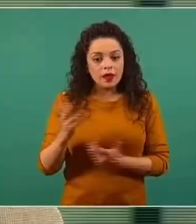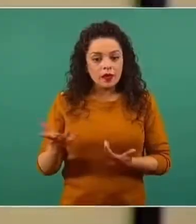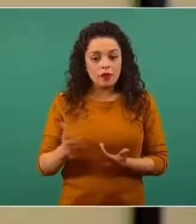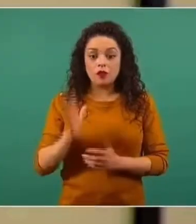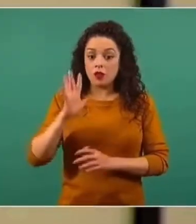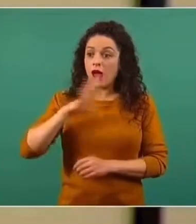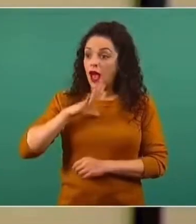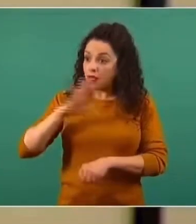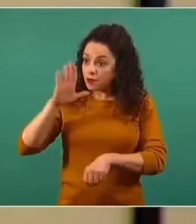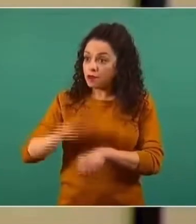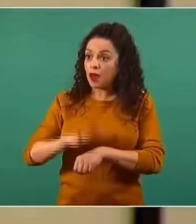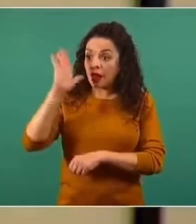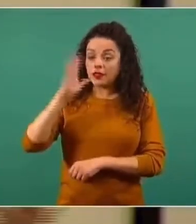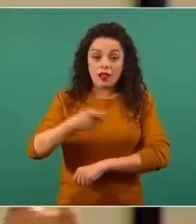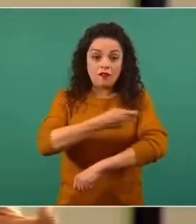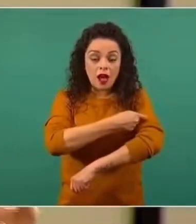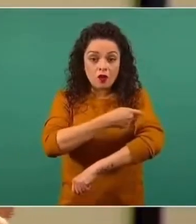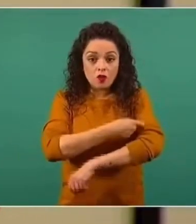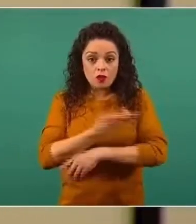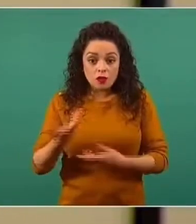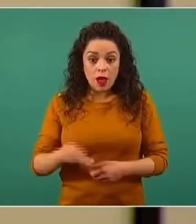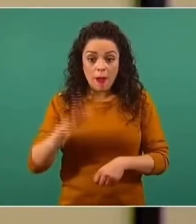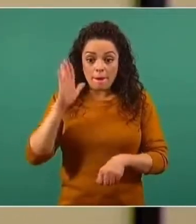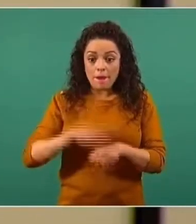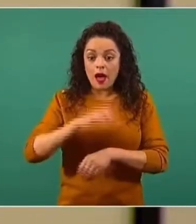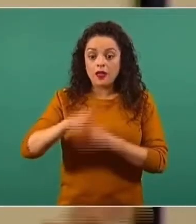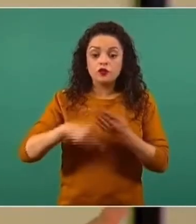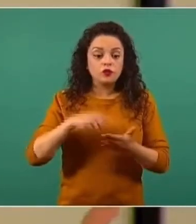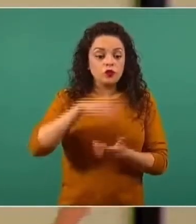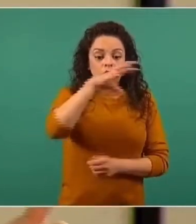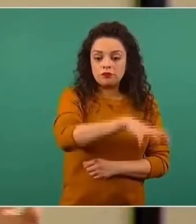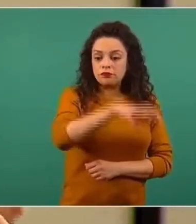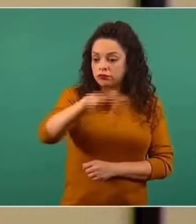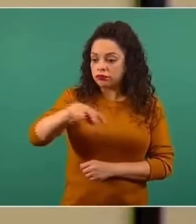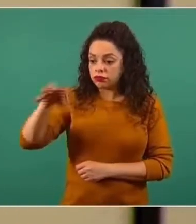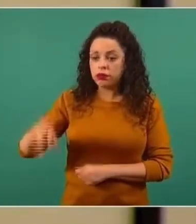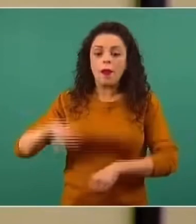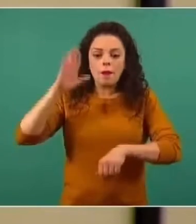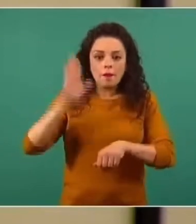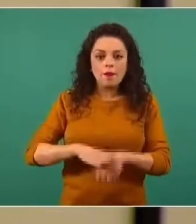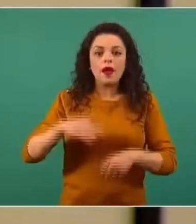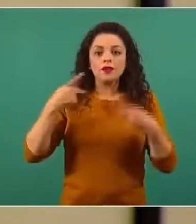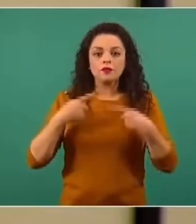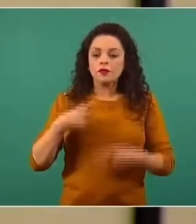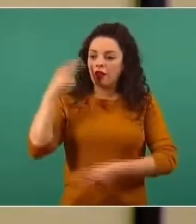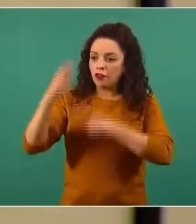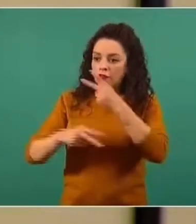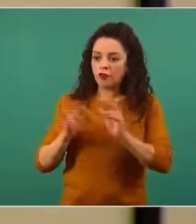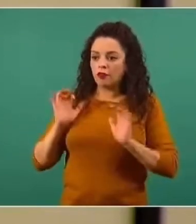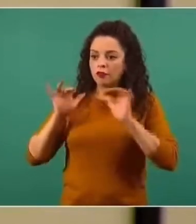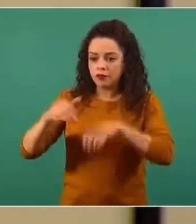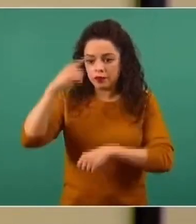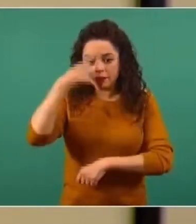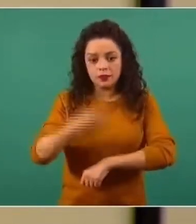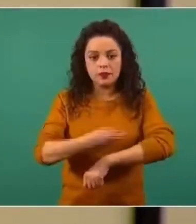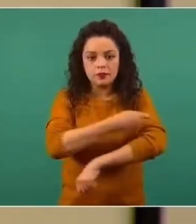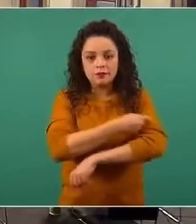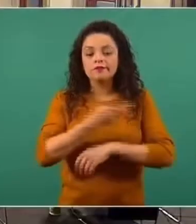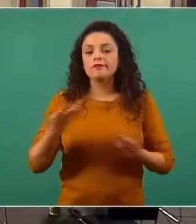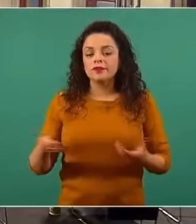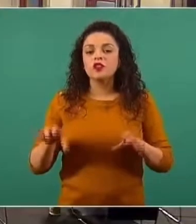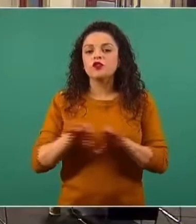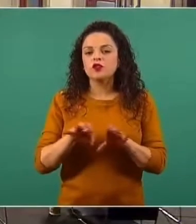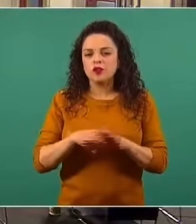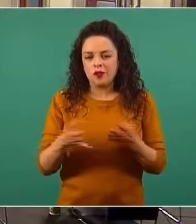vacunas no disponibles y con mayores centros de vacunación, con más personas yendo a vacunarse. ¿Cuáles son los retos que todavía quedan con calibrar?